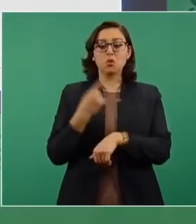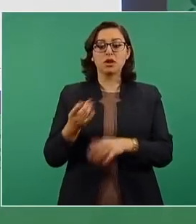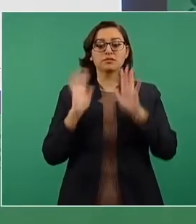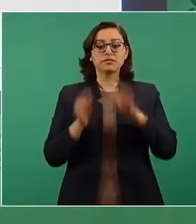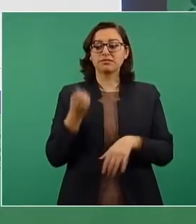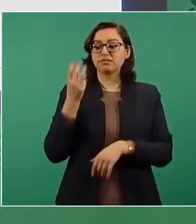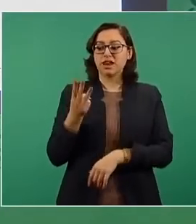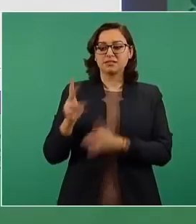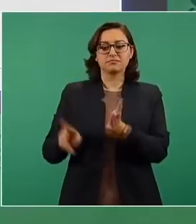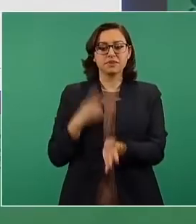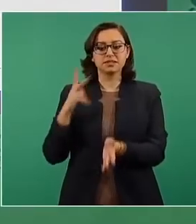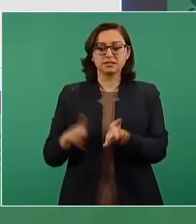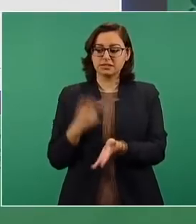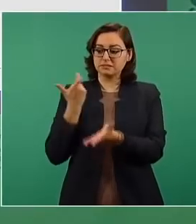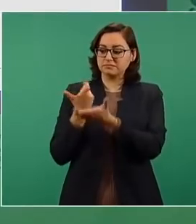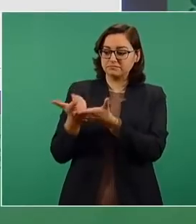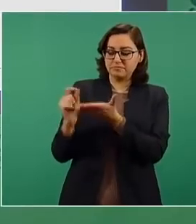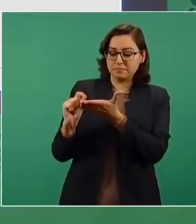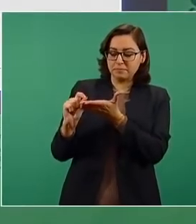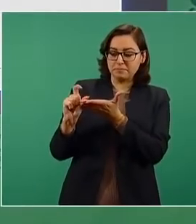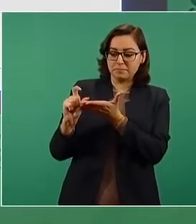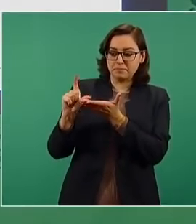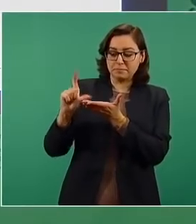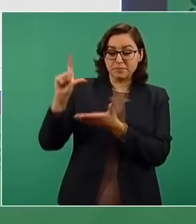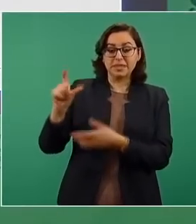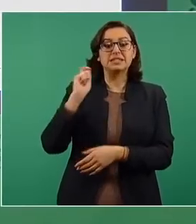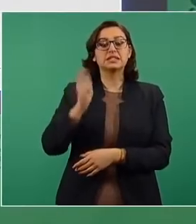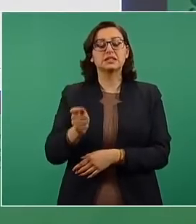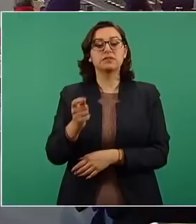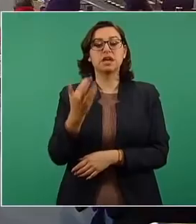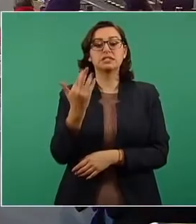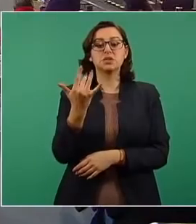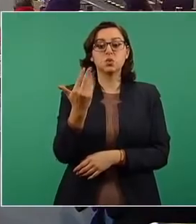salario, alrededor del 55 por ciento.